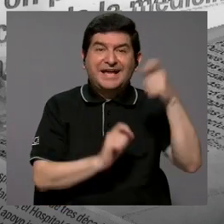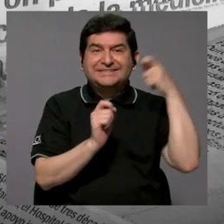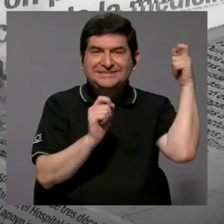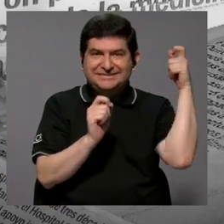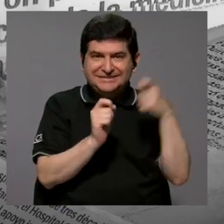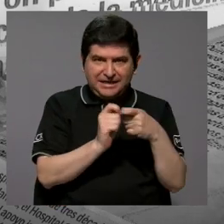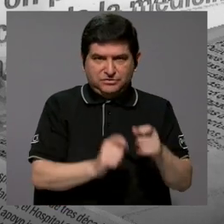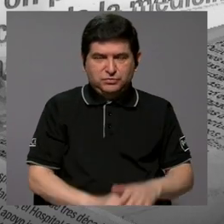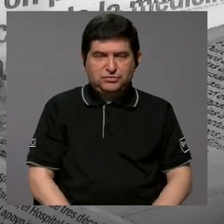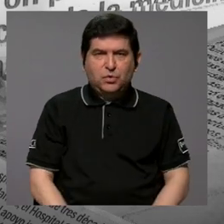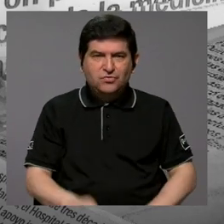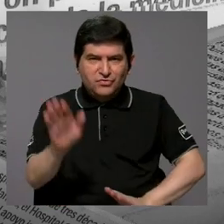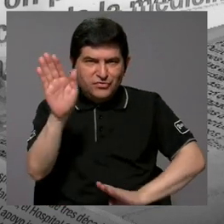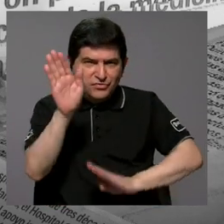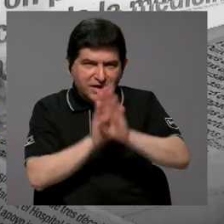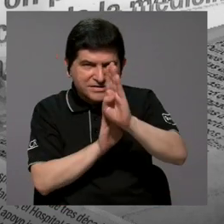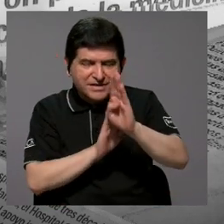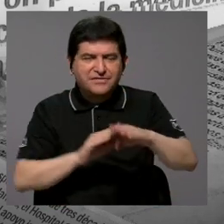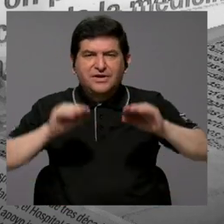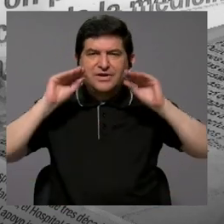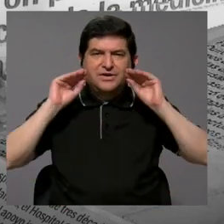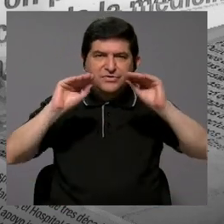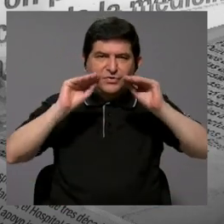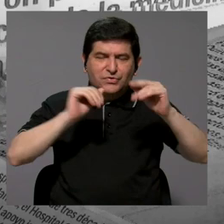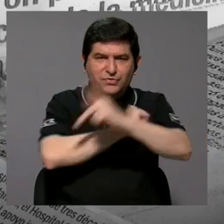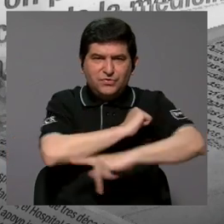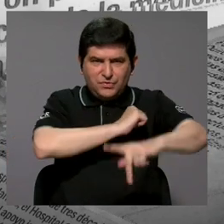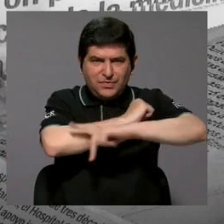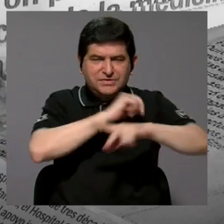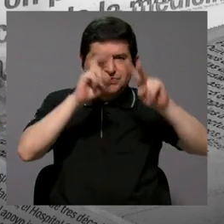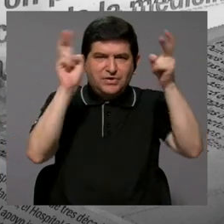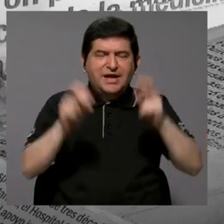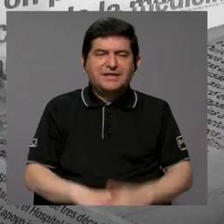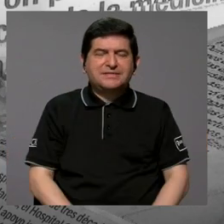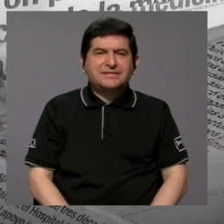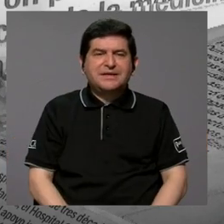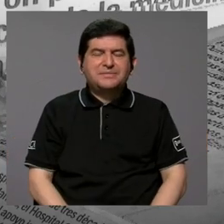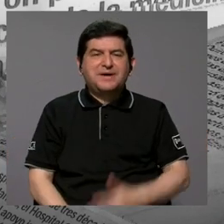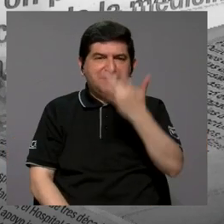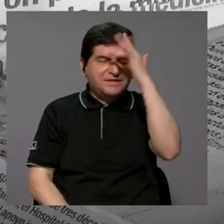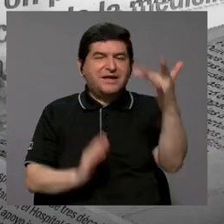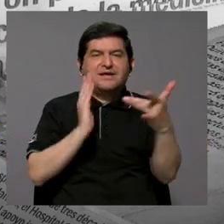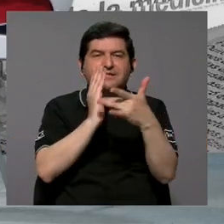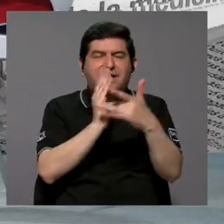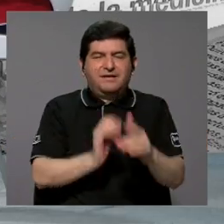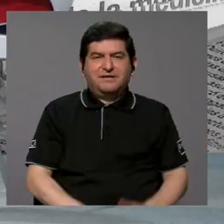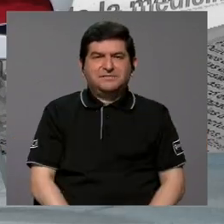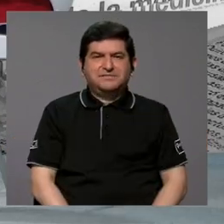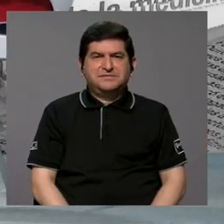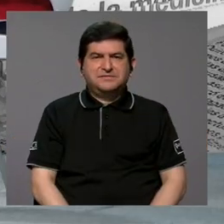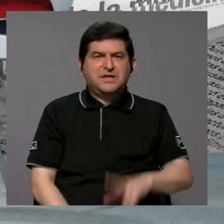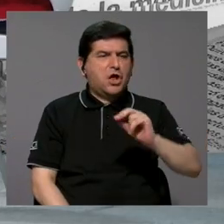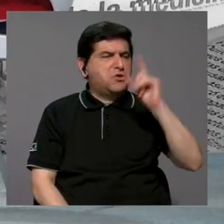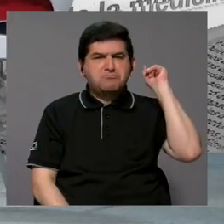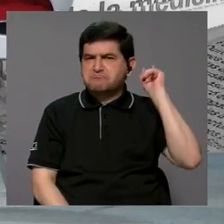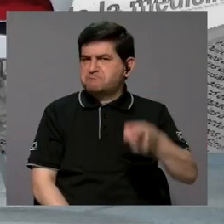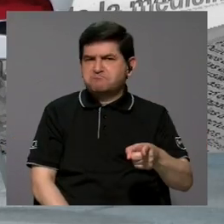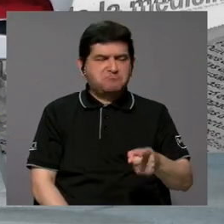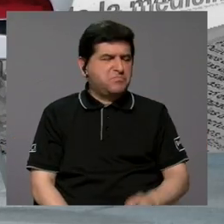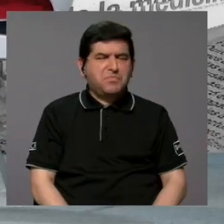justamente en el desarrollo y la educación del país en temas de inteligencia artificial. Ni siquiera pusieron ni